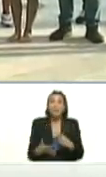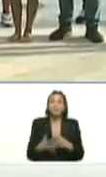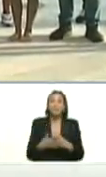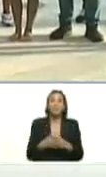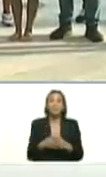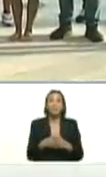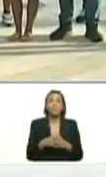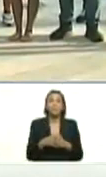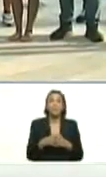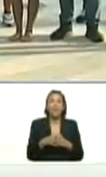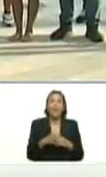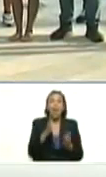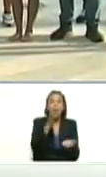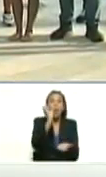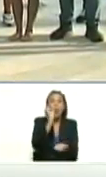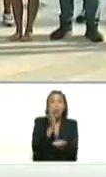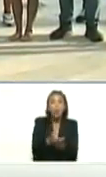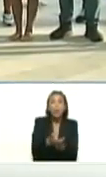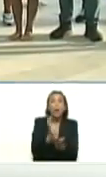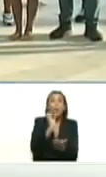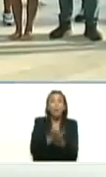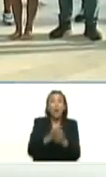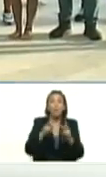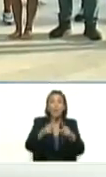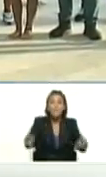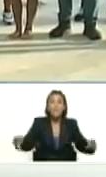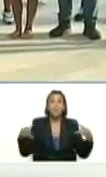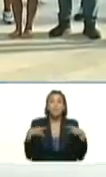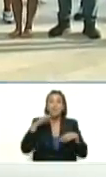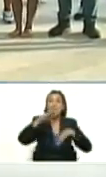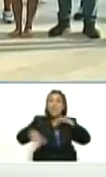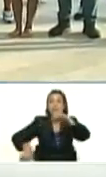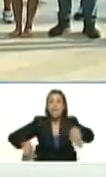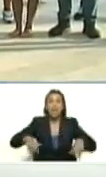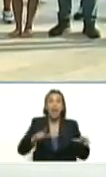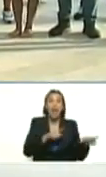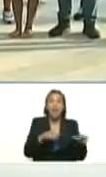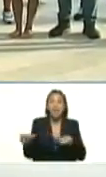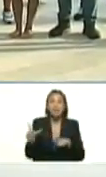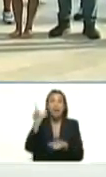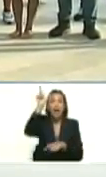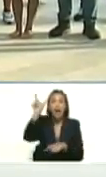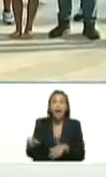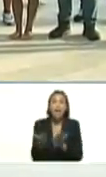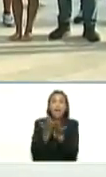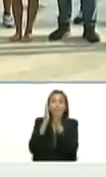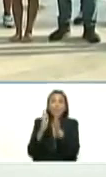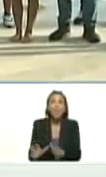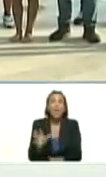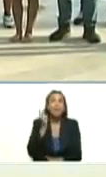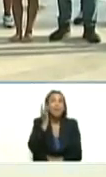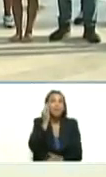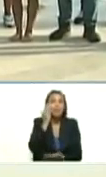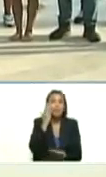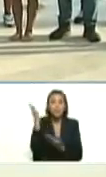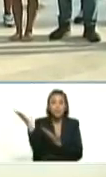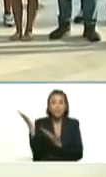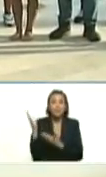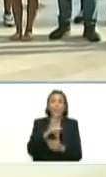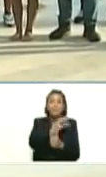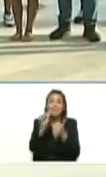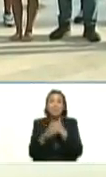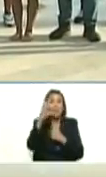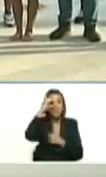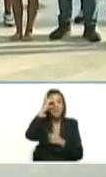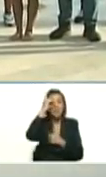el complejo de piscinas de la UCB allá está una UCBista, Delcy Rodríguez, vicepresidente